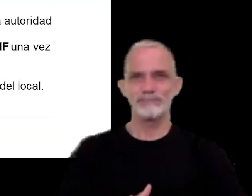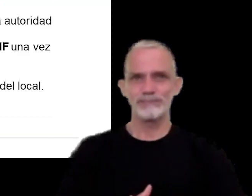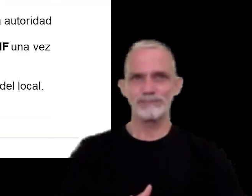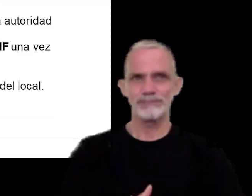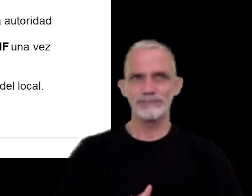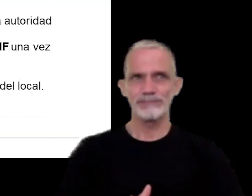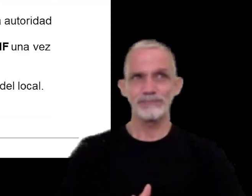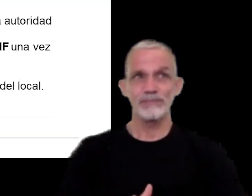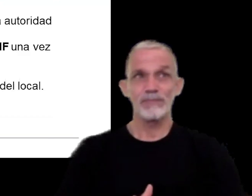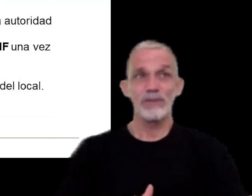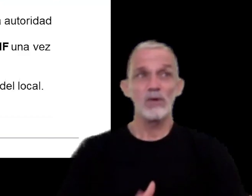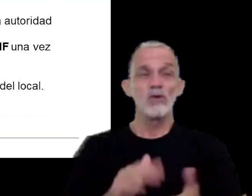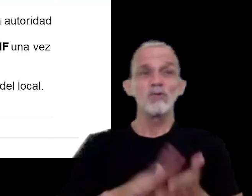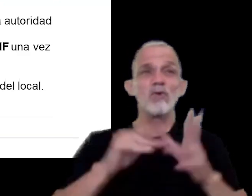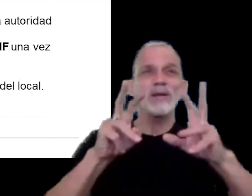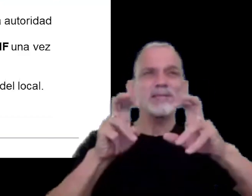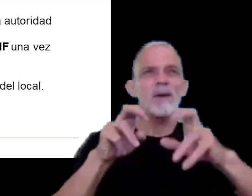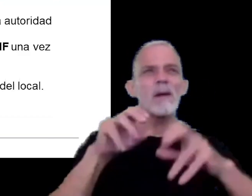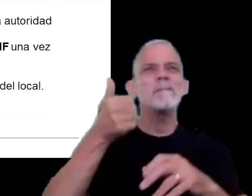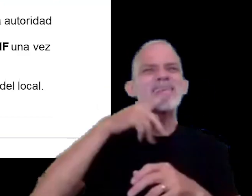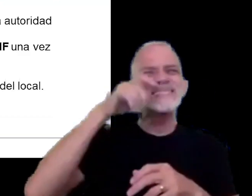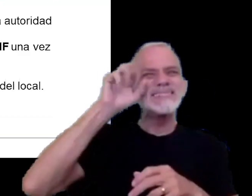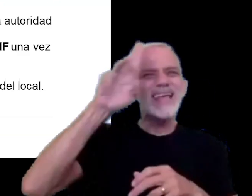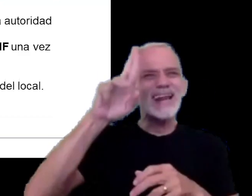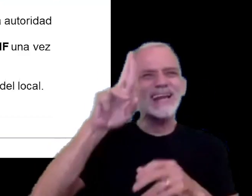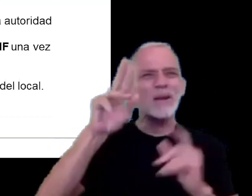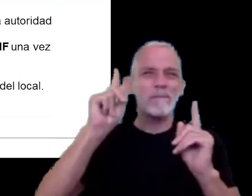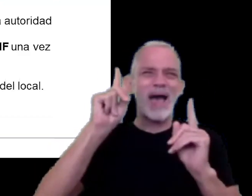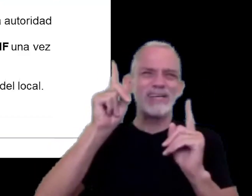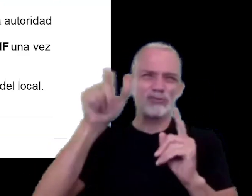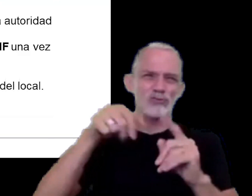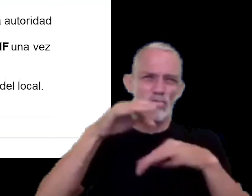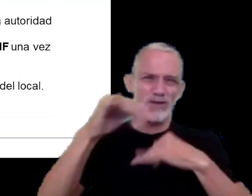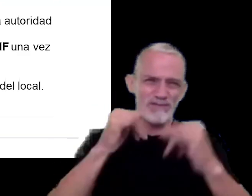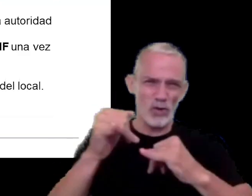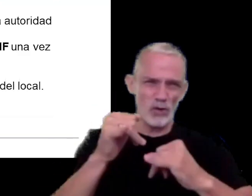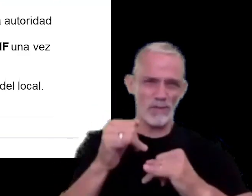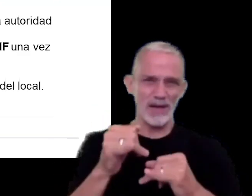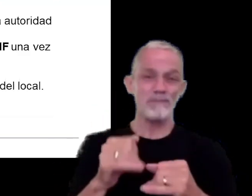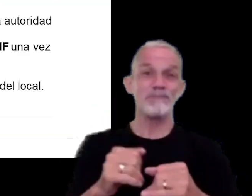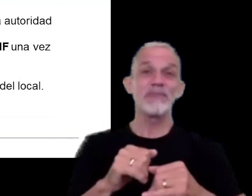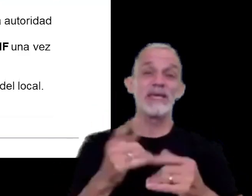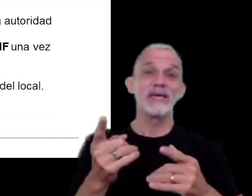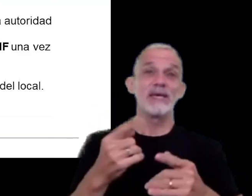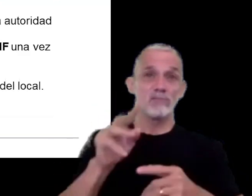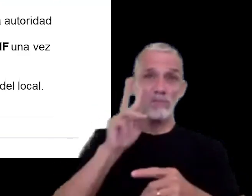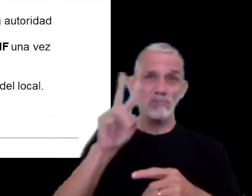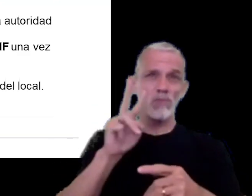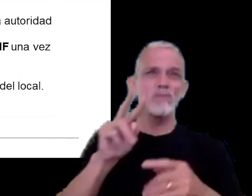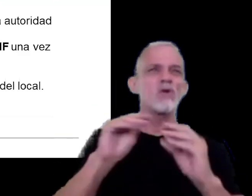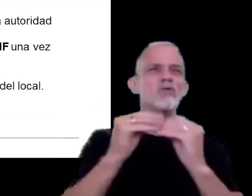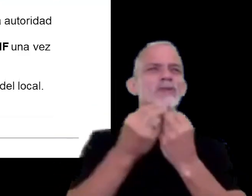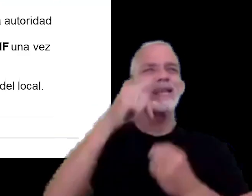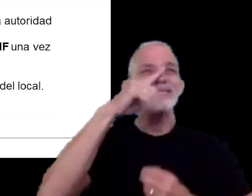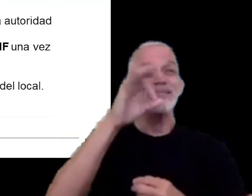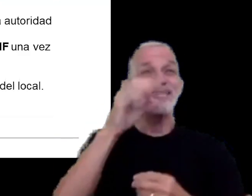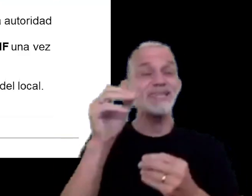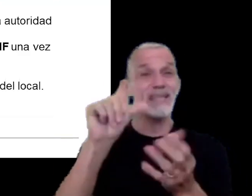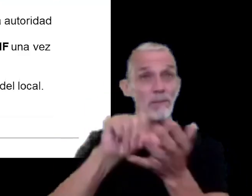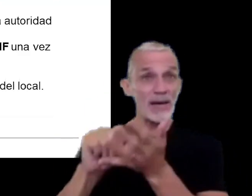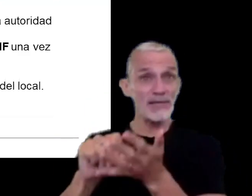en lo que respecta al master file o informe maestro podrán observar son más de 70 países que han